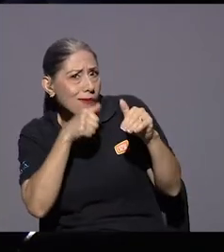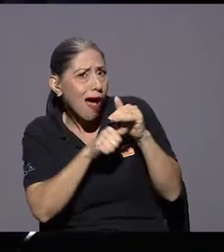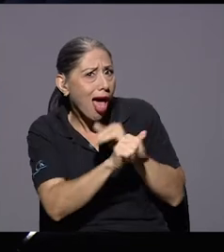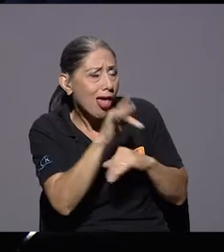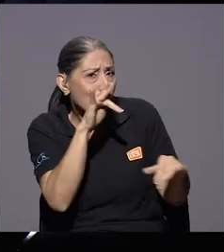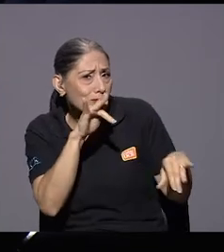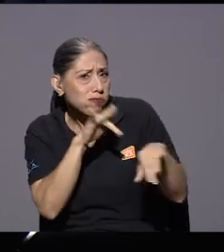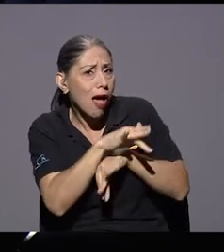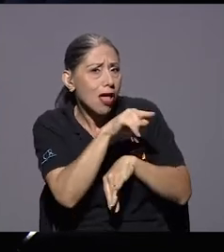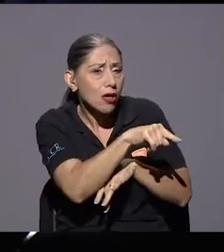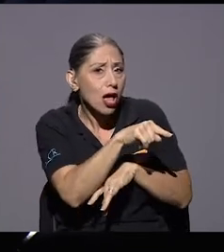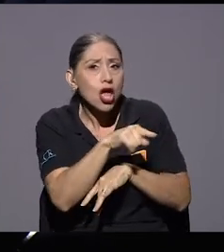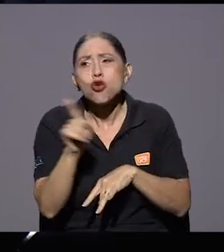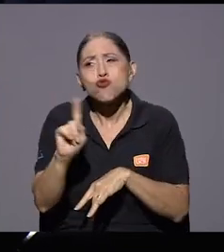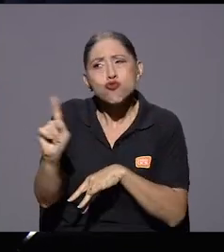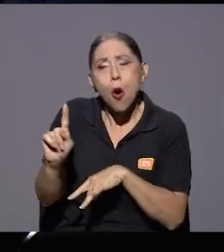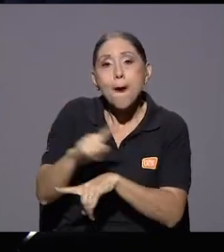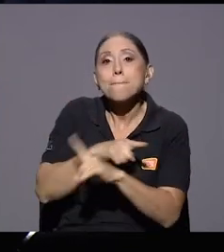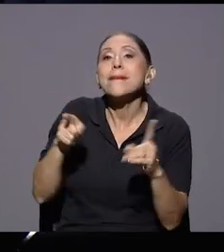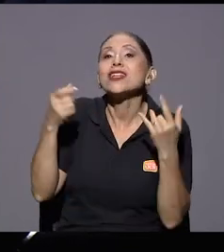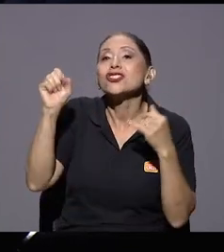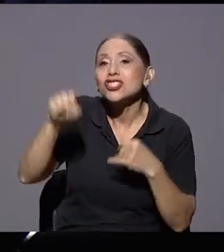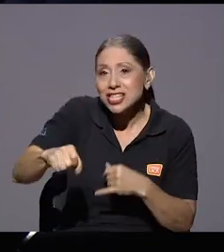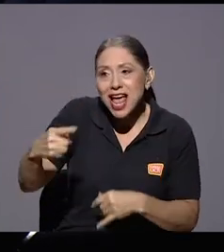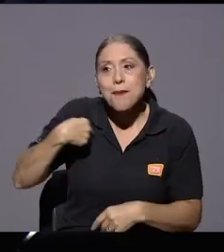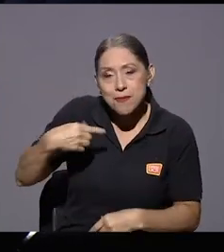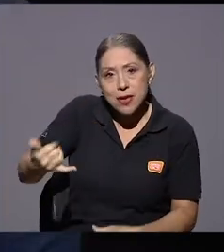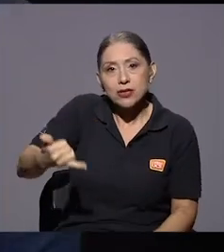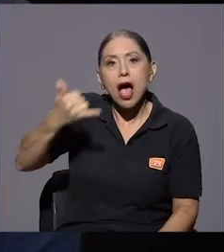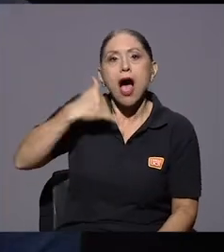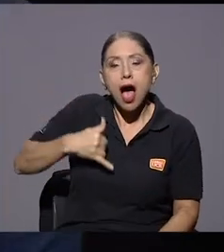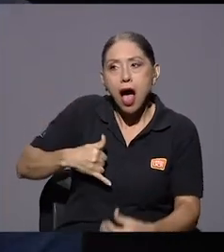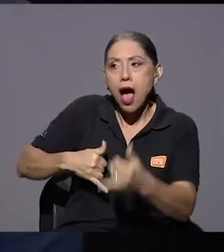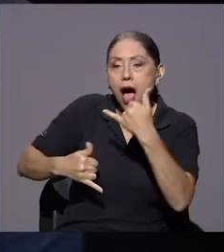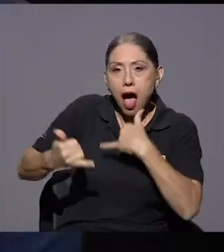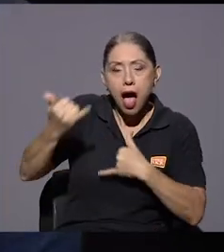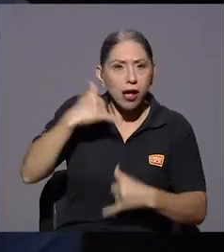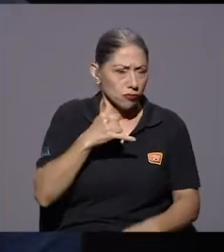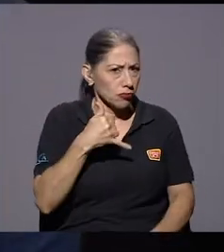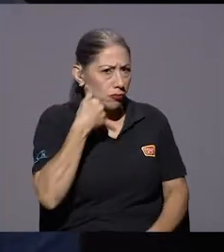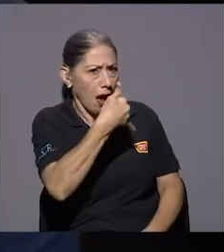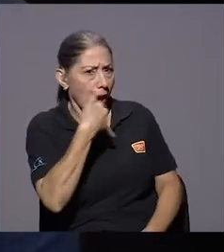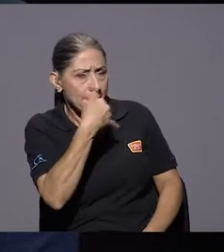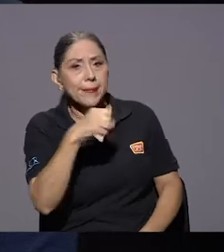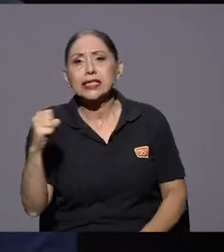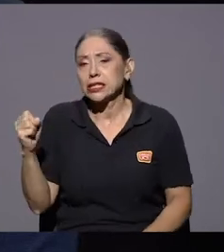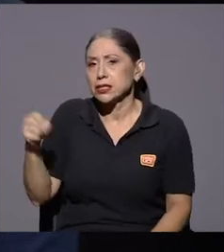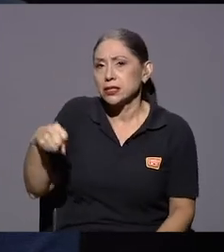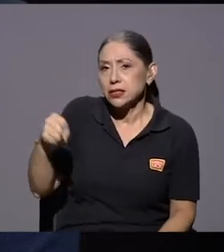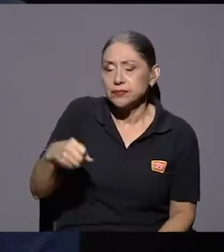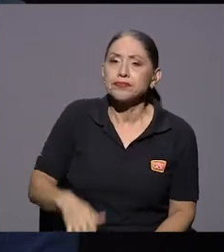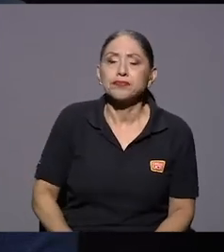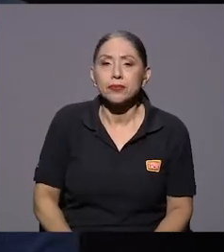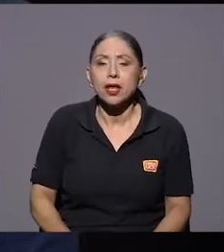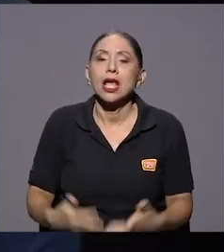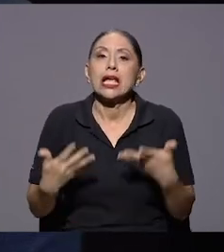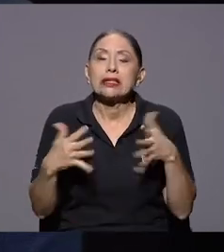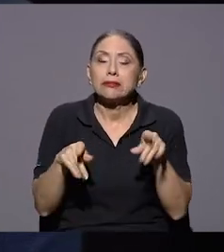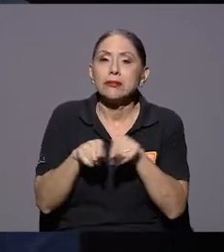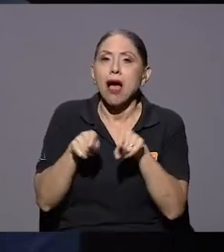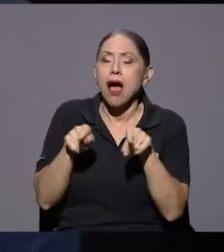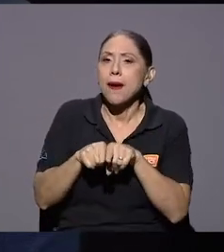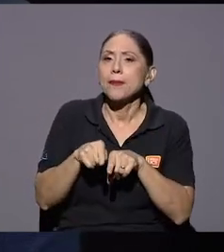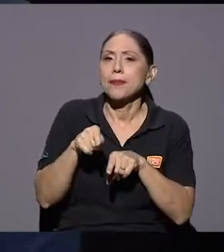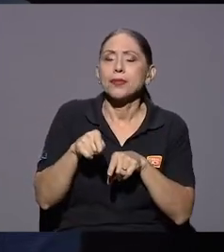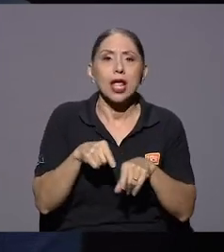llamadas obviamente llamadas sí sí o sea es un y digamos sigue siendo parte también del que